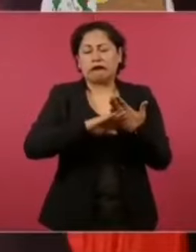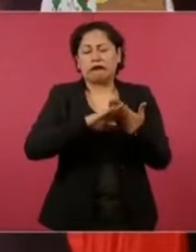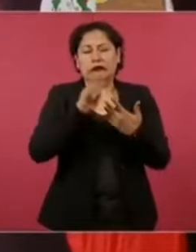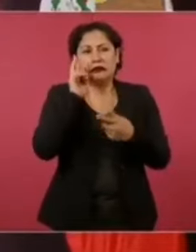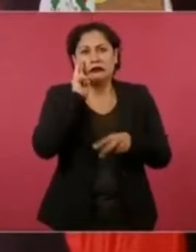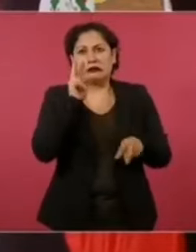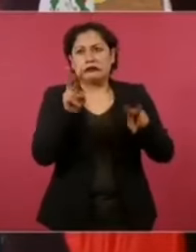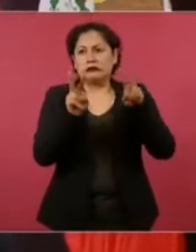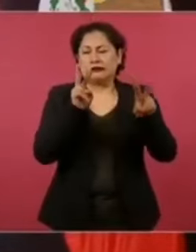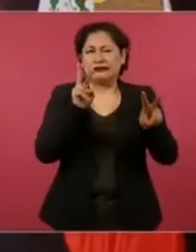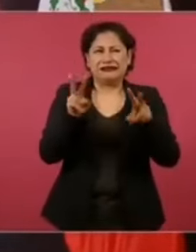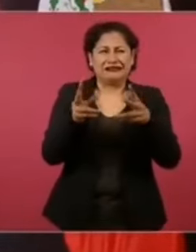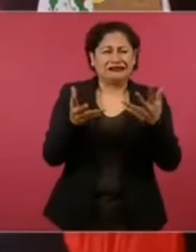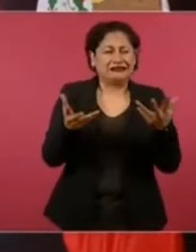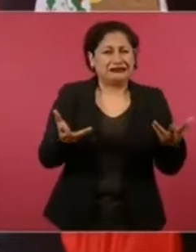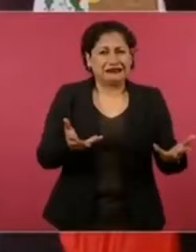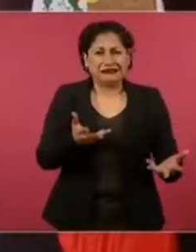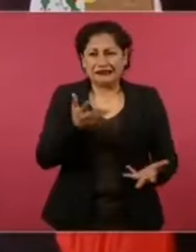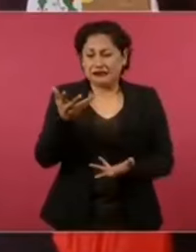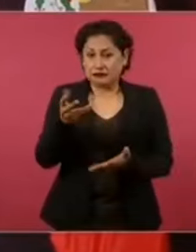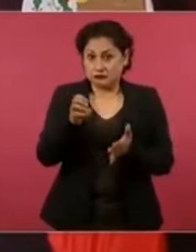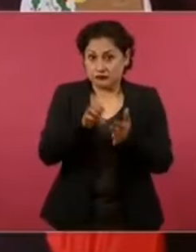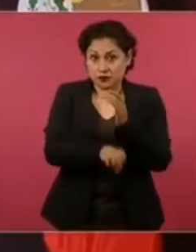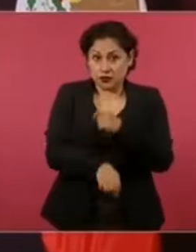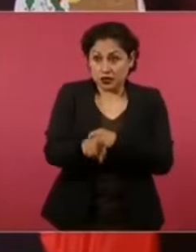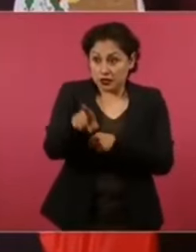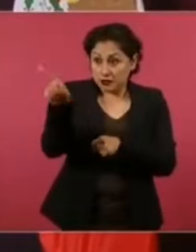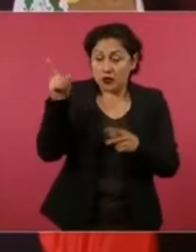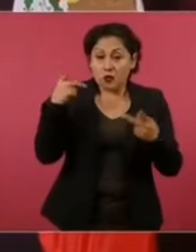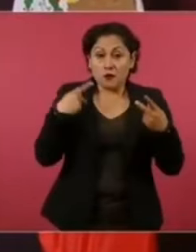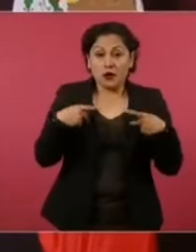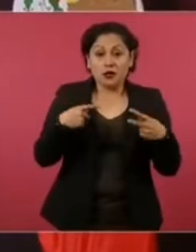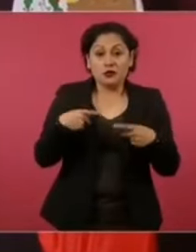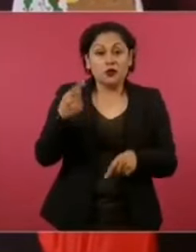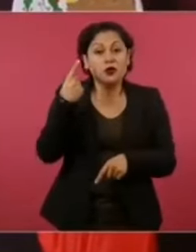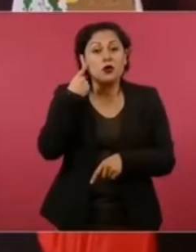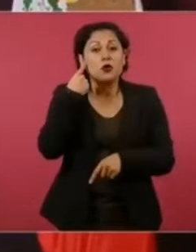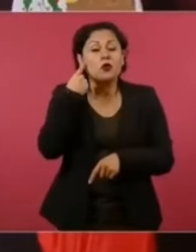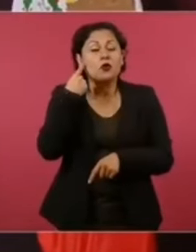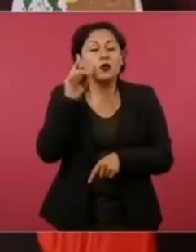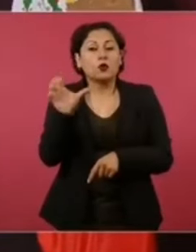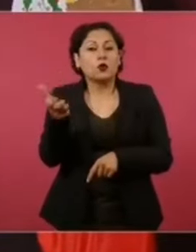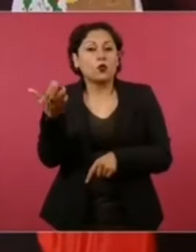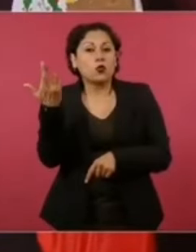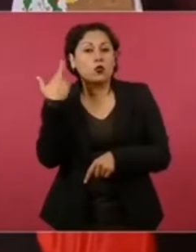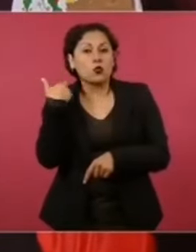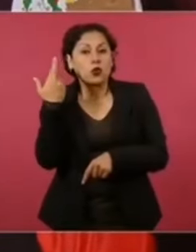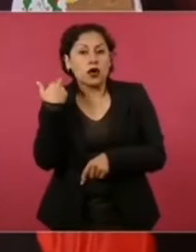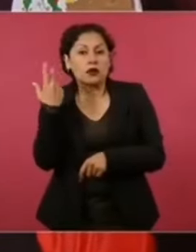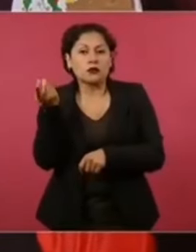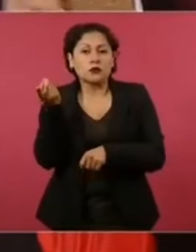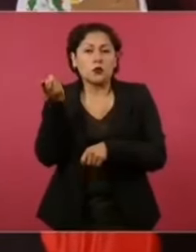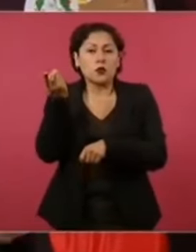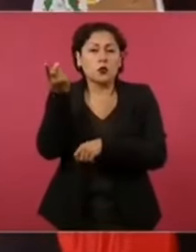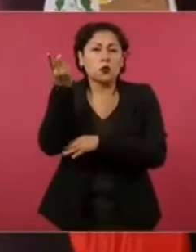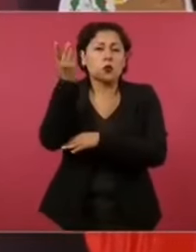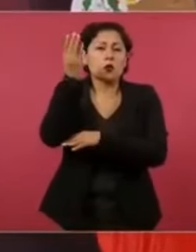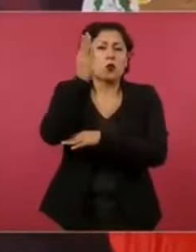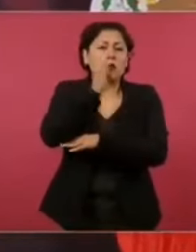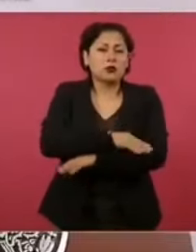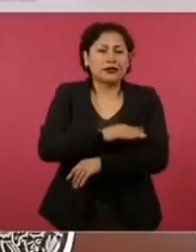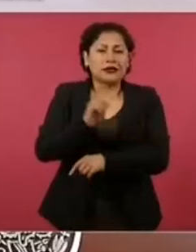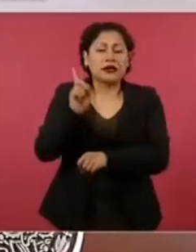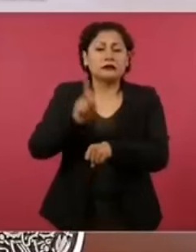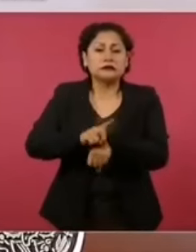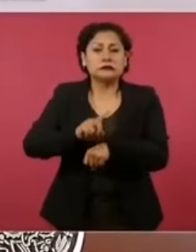después de un día escuchando la radio o viendo la televisión o leyendo los periódicos aquí en la capital,